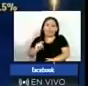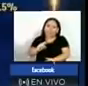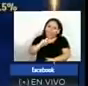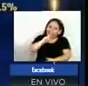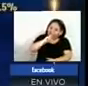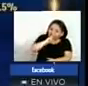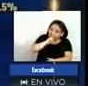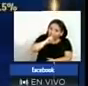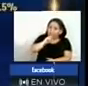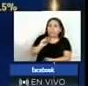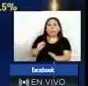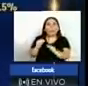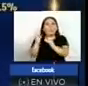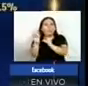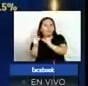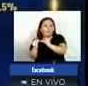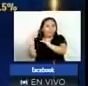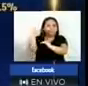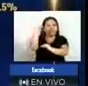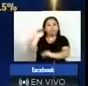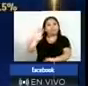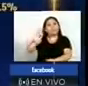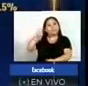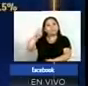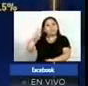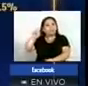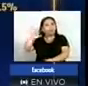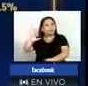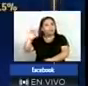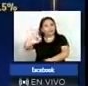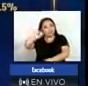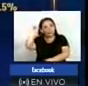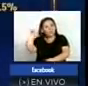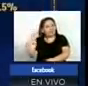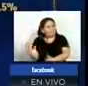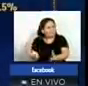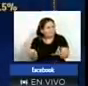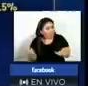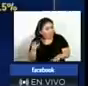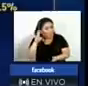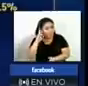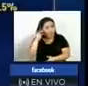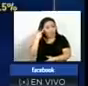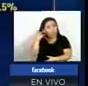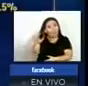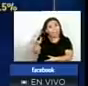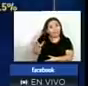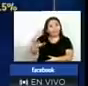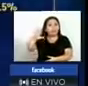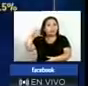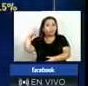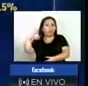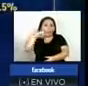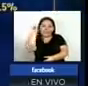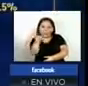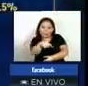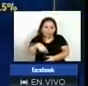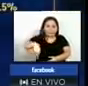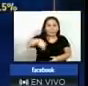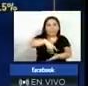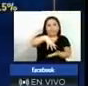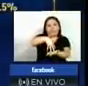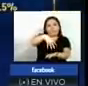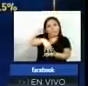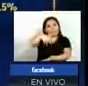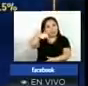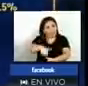extrema aumentará un 4.5%, es decir, que cerca del 50% de la población en el país